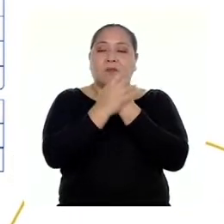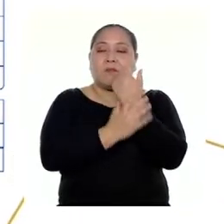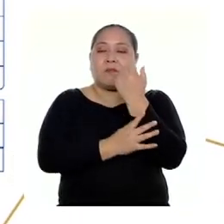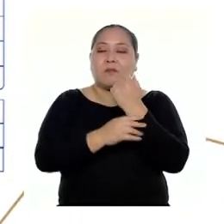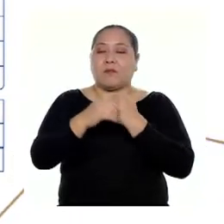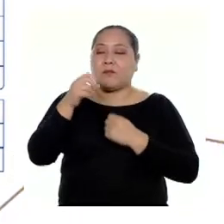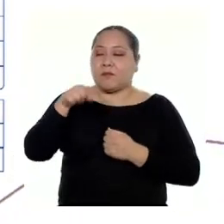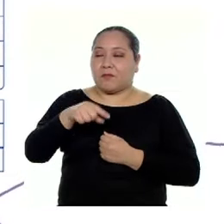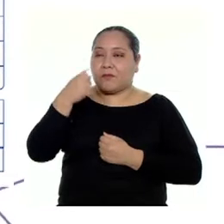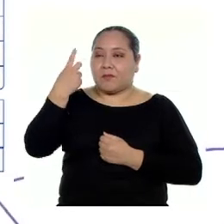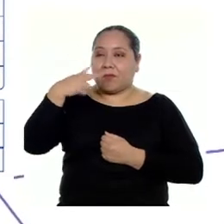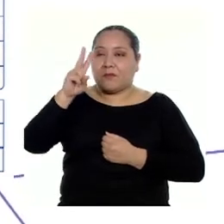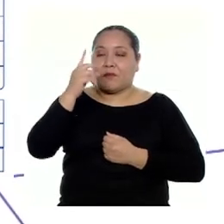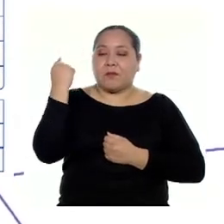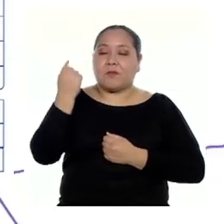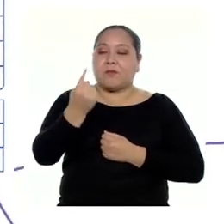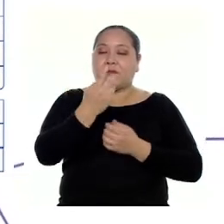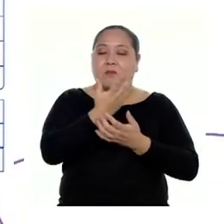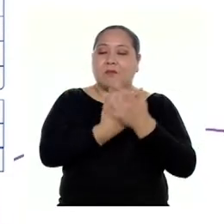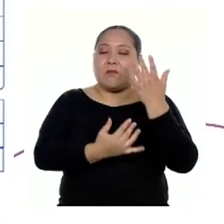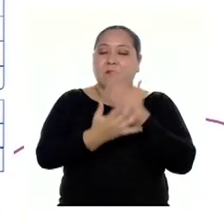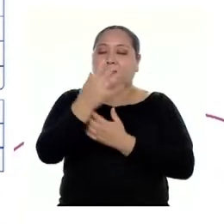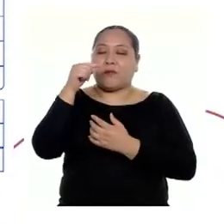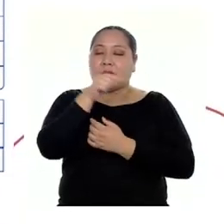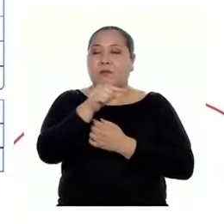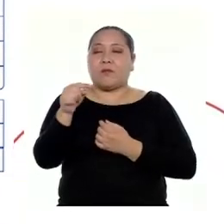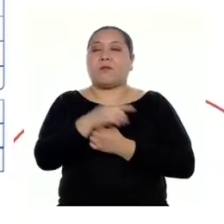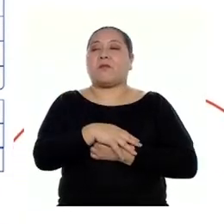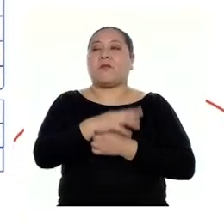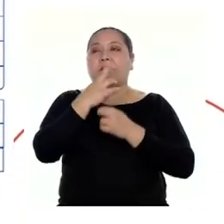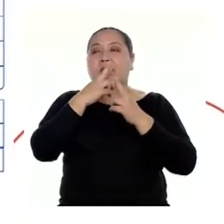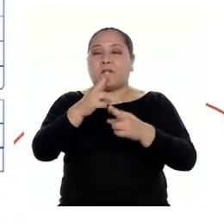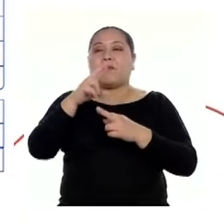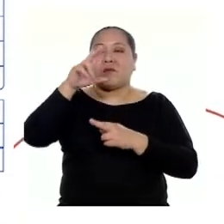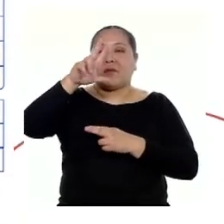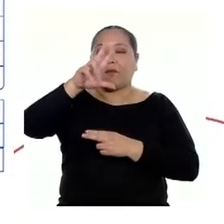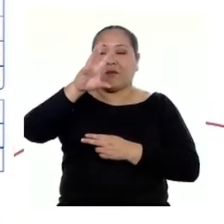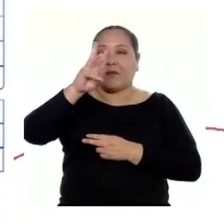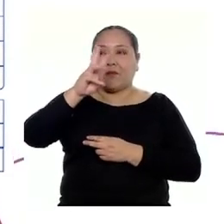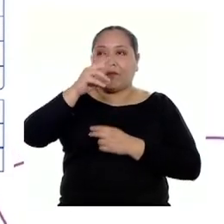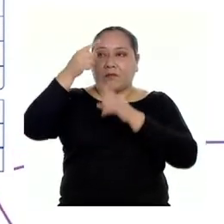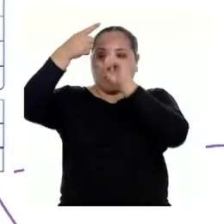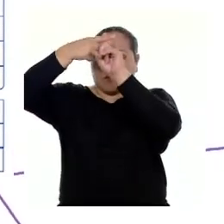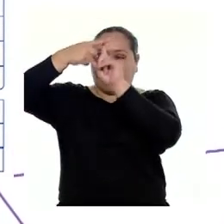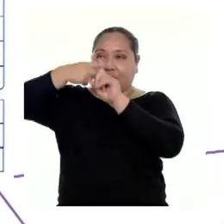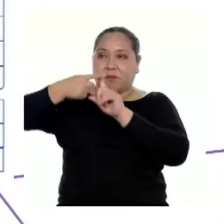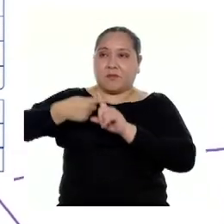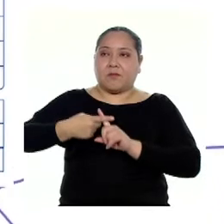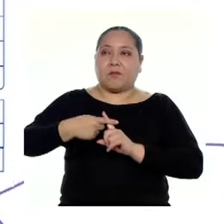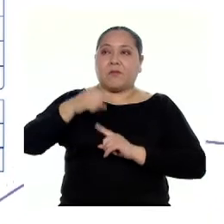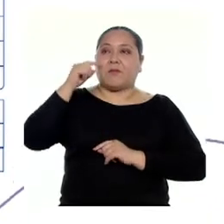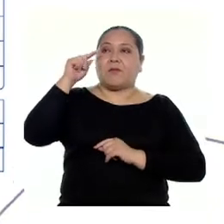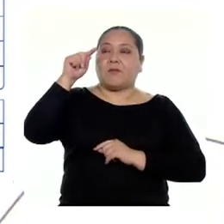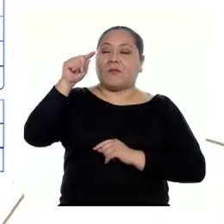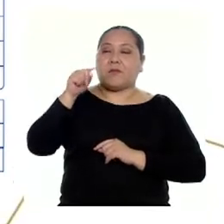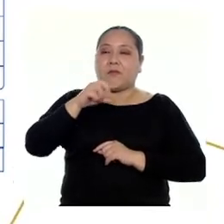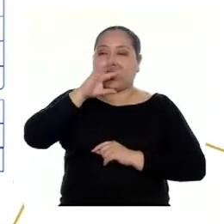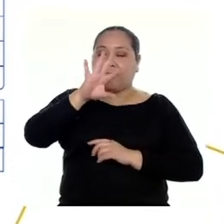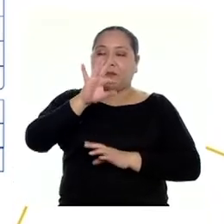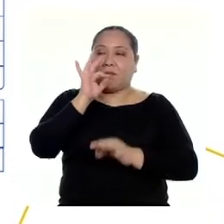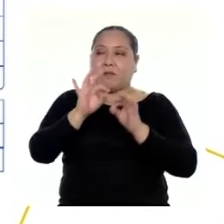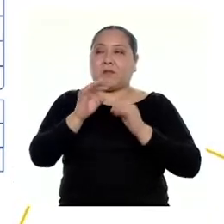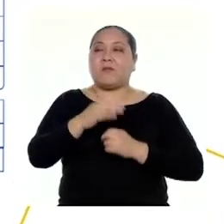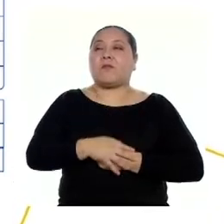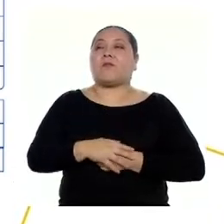soles cada par nos da un resultado de 36 soles. Si sumamos estos tres valores que acabamos de